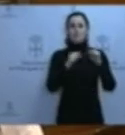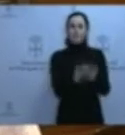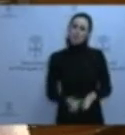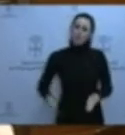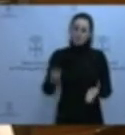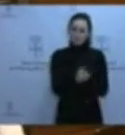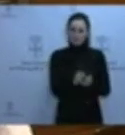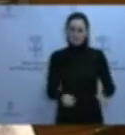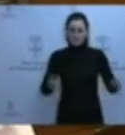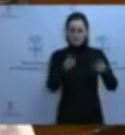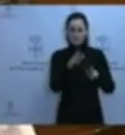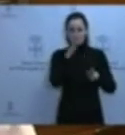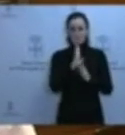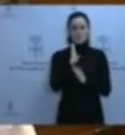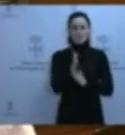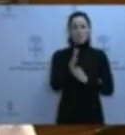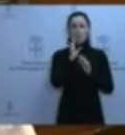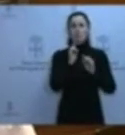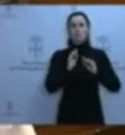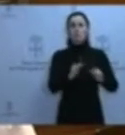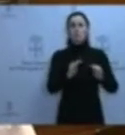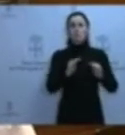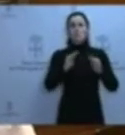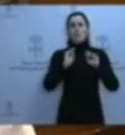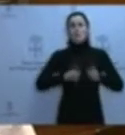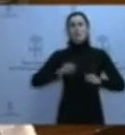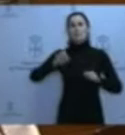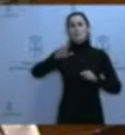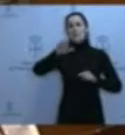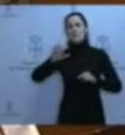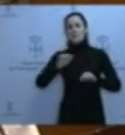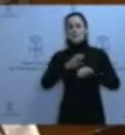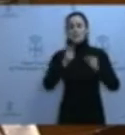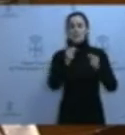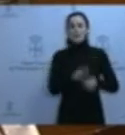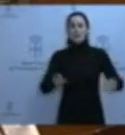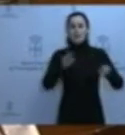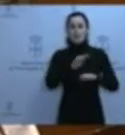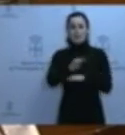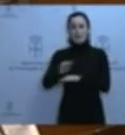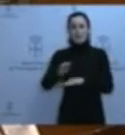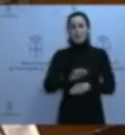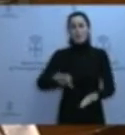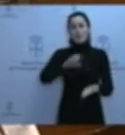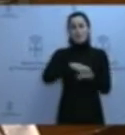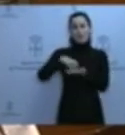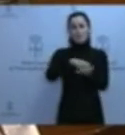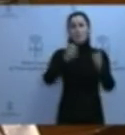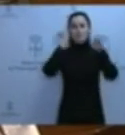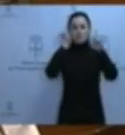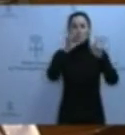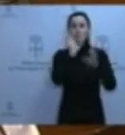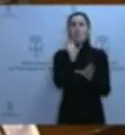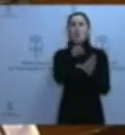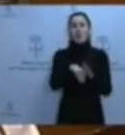analizar el impacto que el caso Marea-Riopedra ha tenido en la dotación y distribución de recursos a centros educativos y la implicación de la propia consejería como